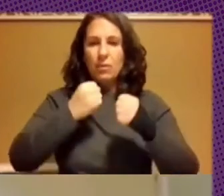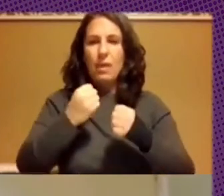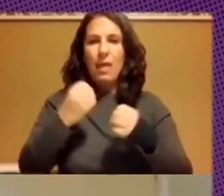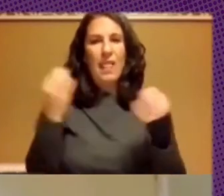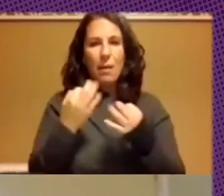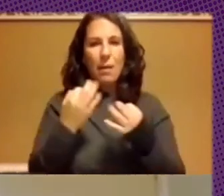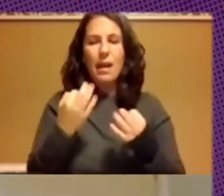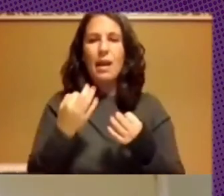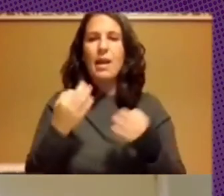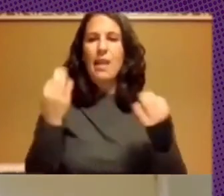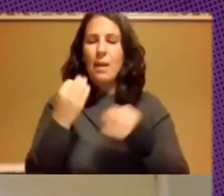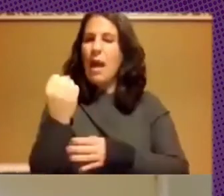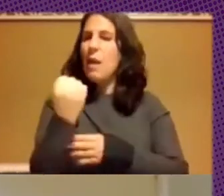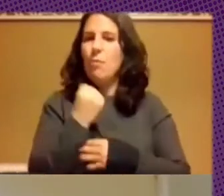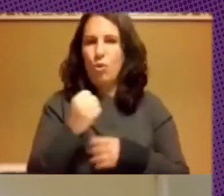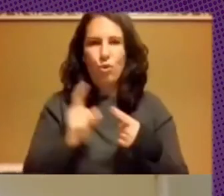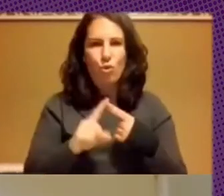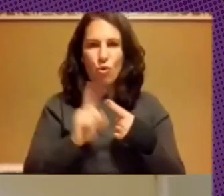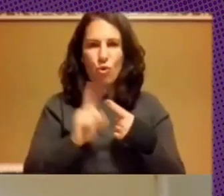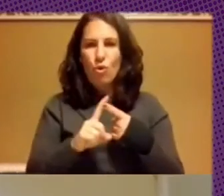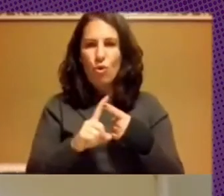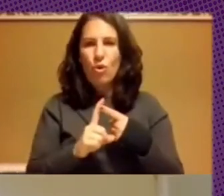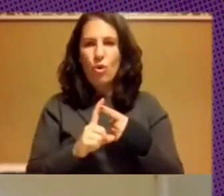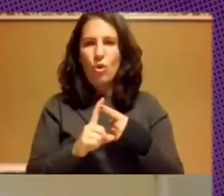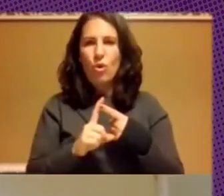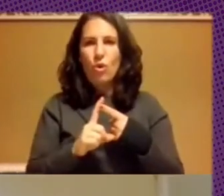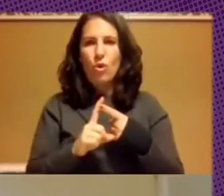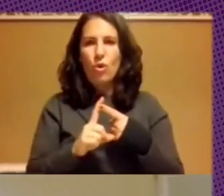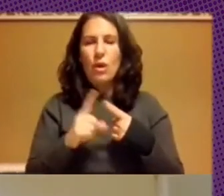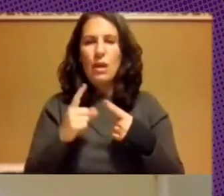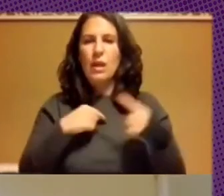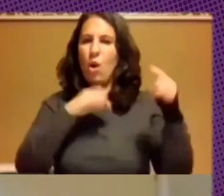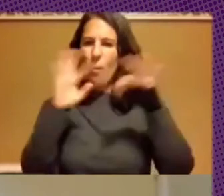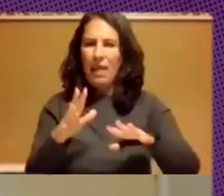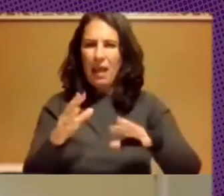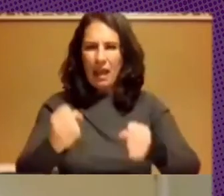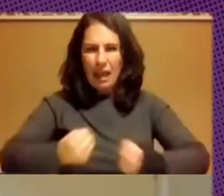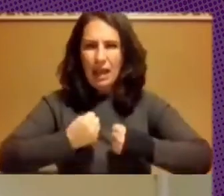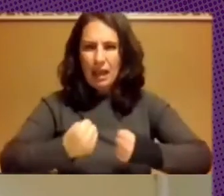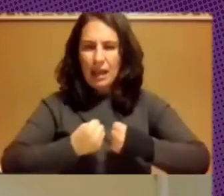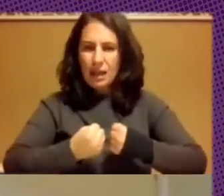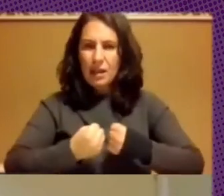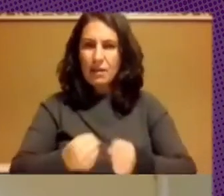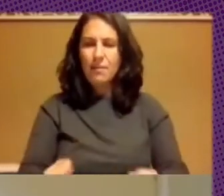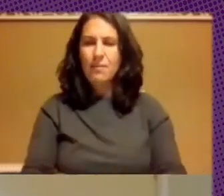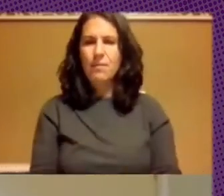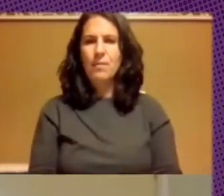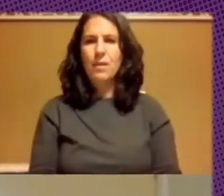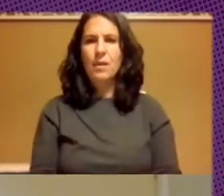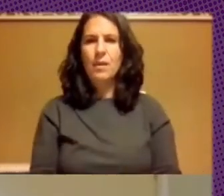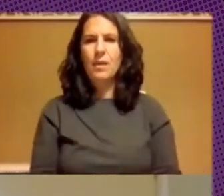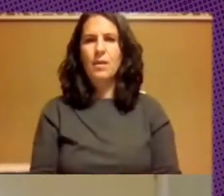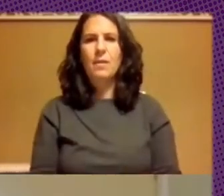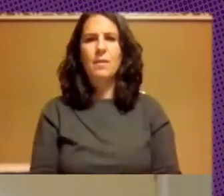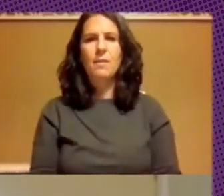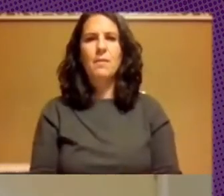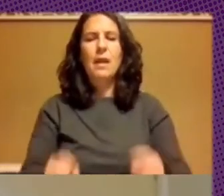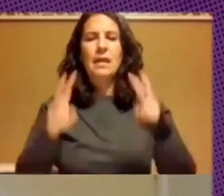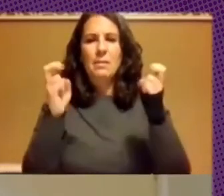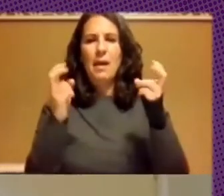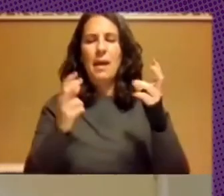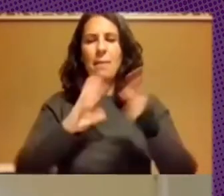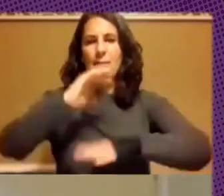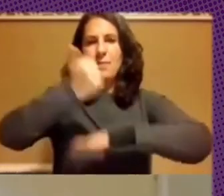hay que tener apoyo entonces hay que hacer un convencimiento fuerte de la parte de la hierarquía